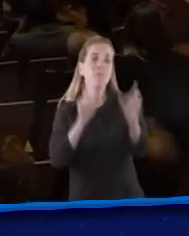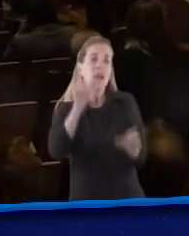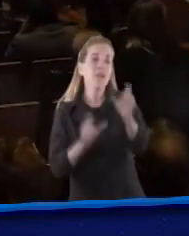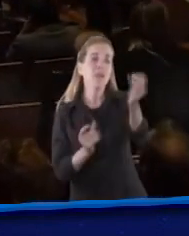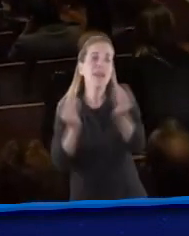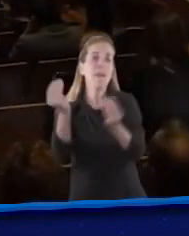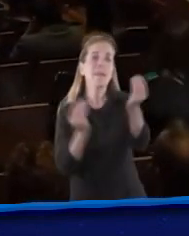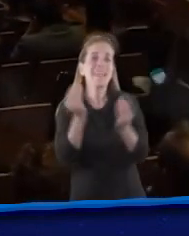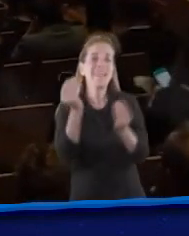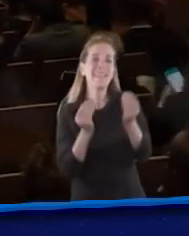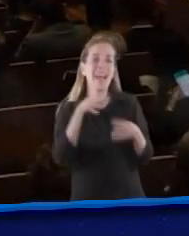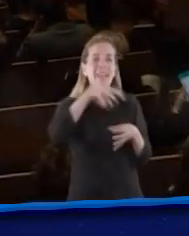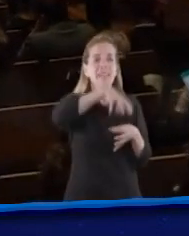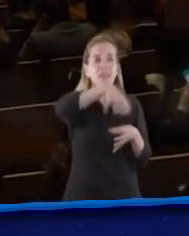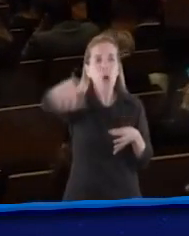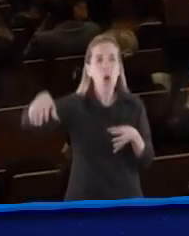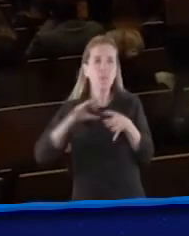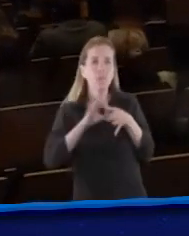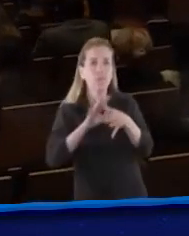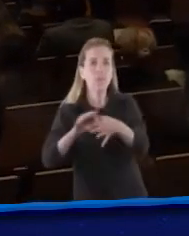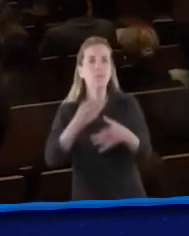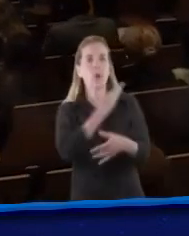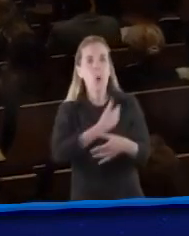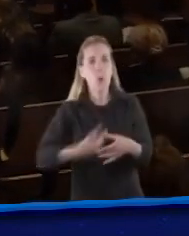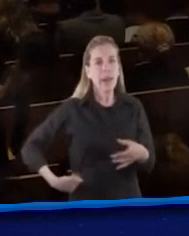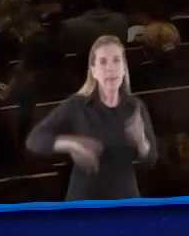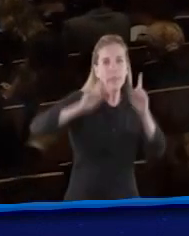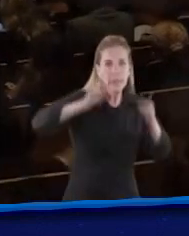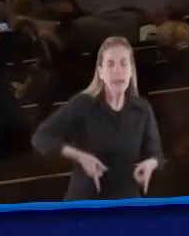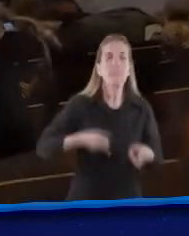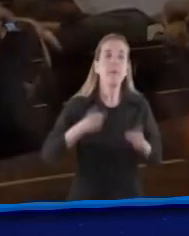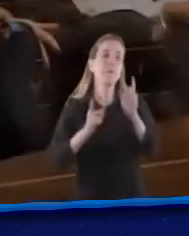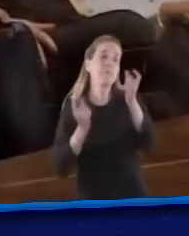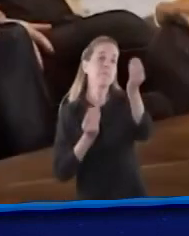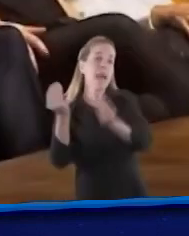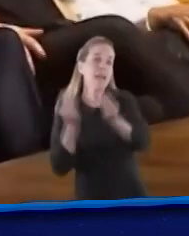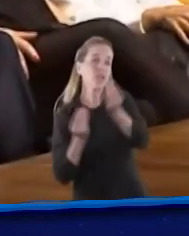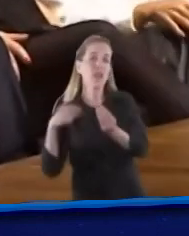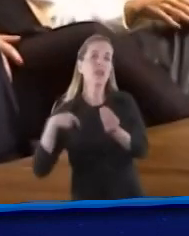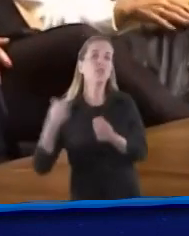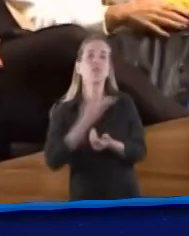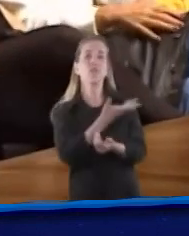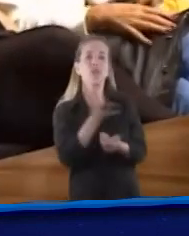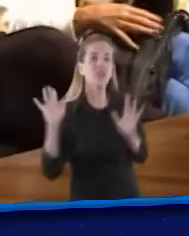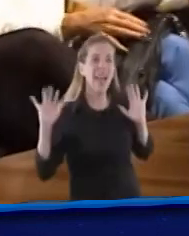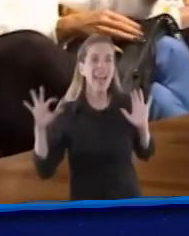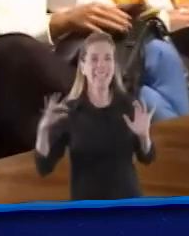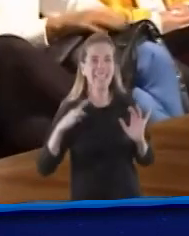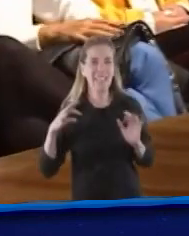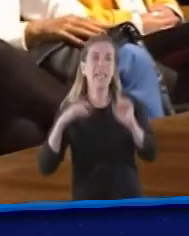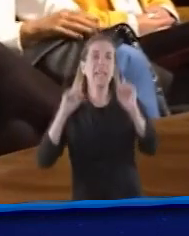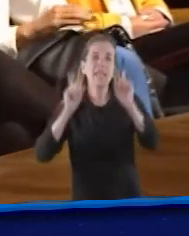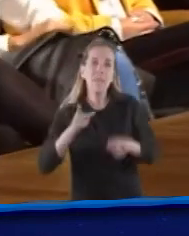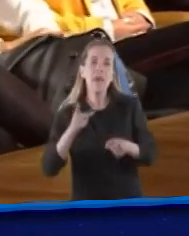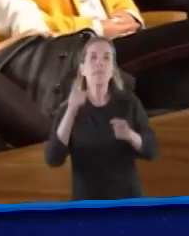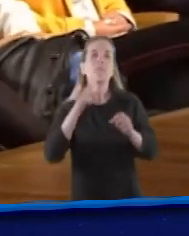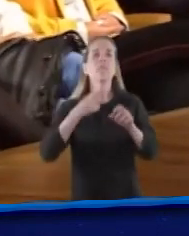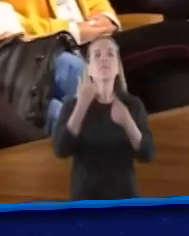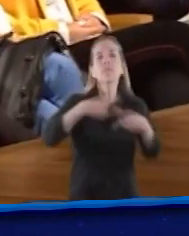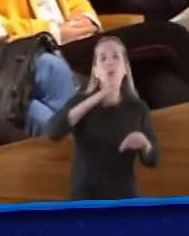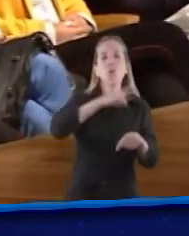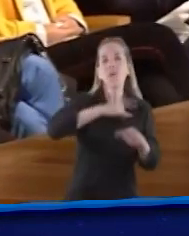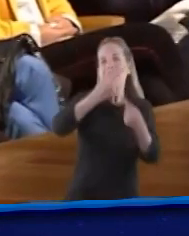resaltar, bueno, que no todo el escenario es sombrío, allí pudiéramos resaltar algunas iniciativas muy interesantes en términos